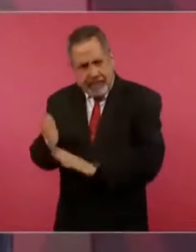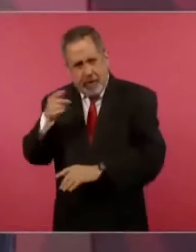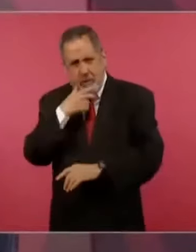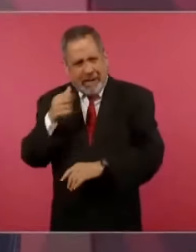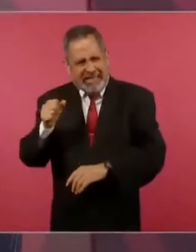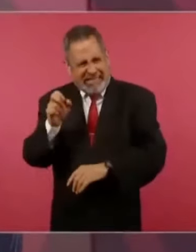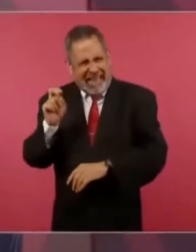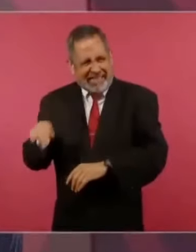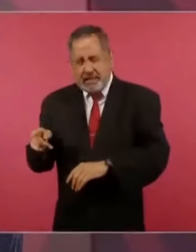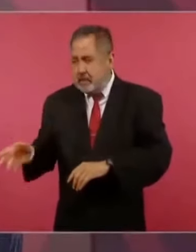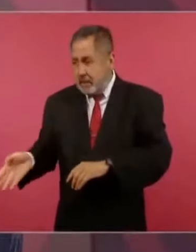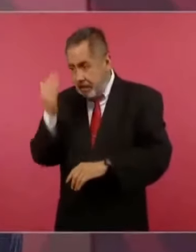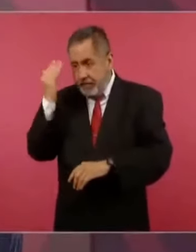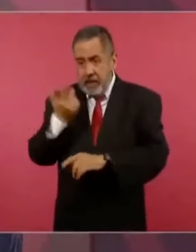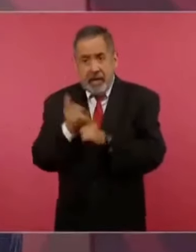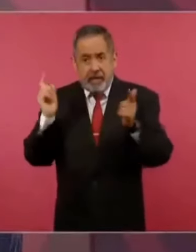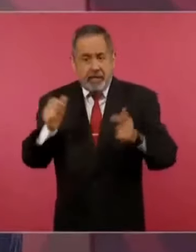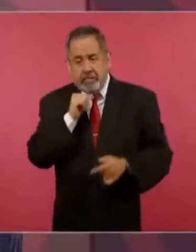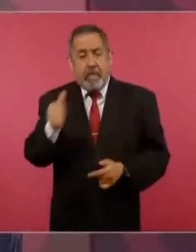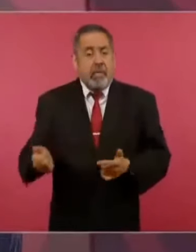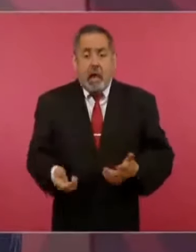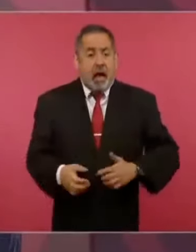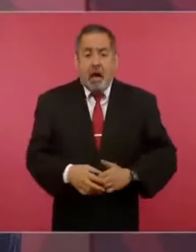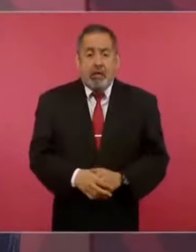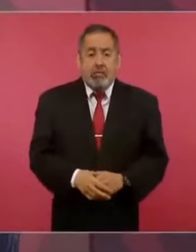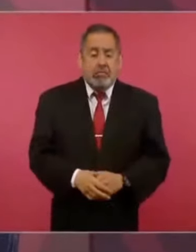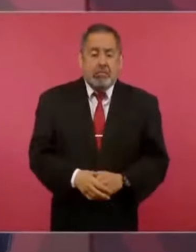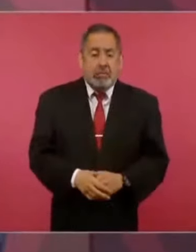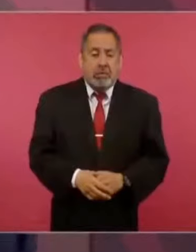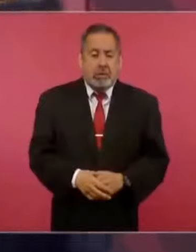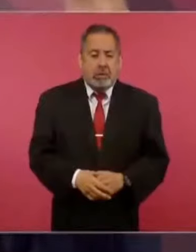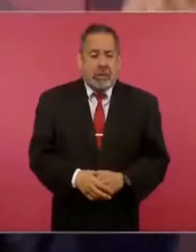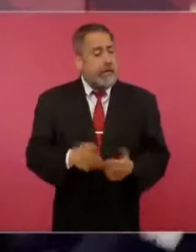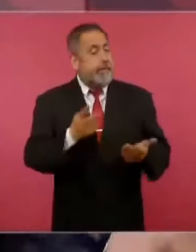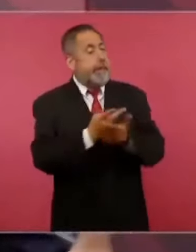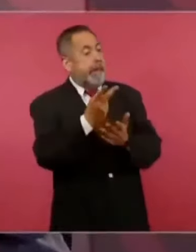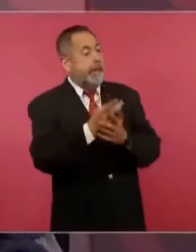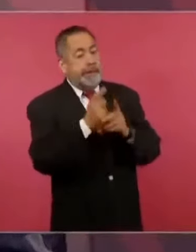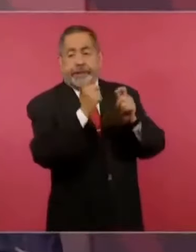y premio.